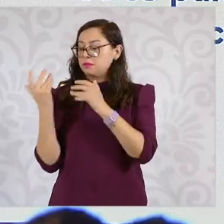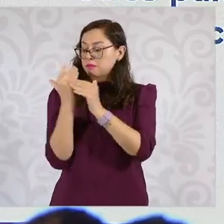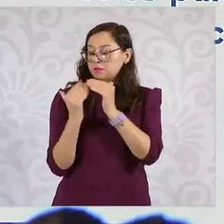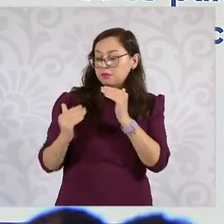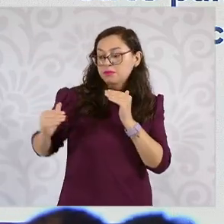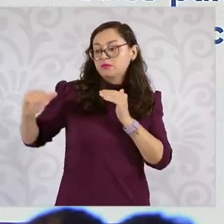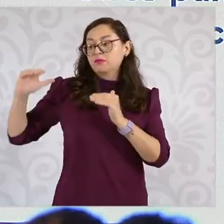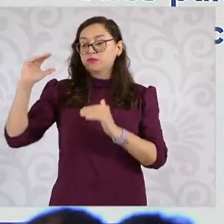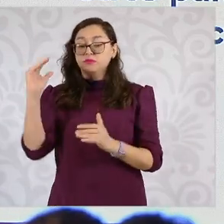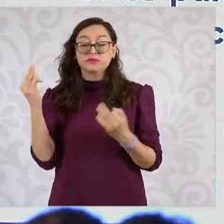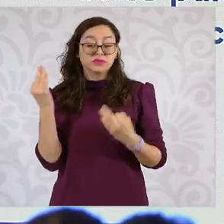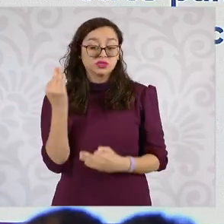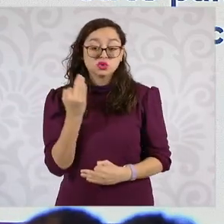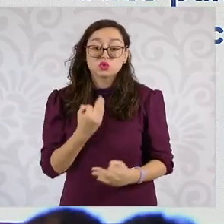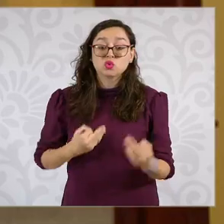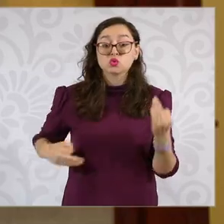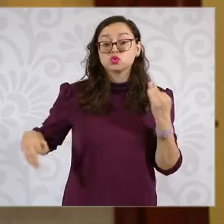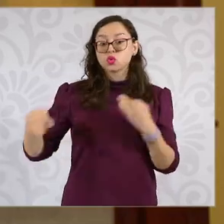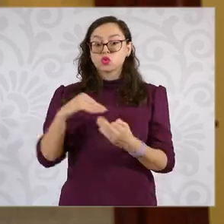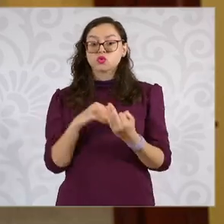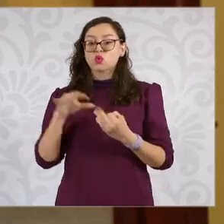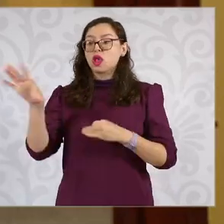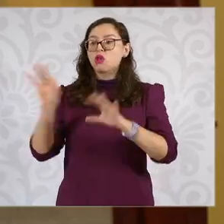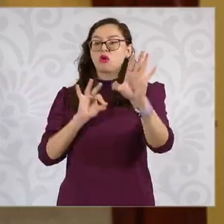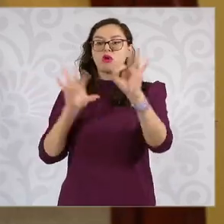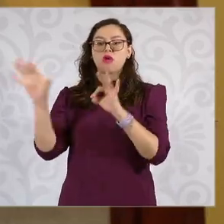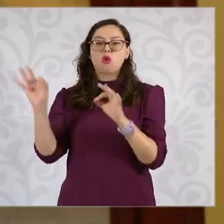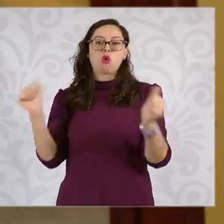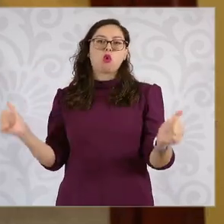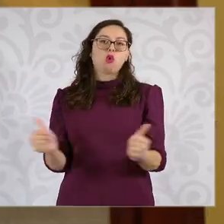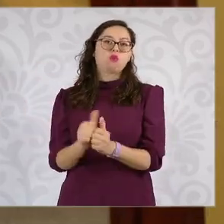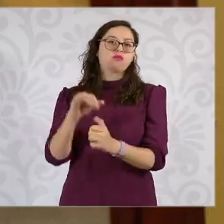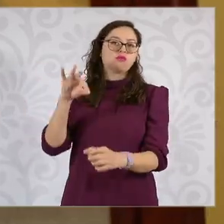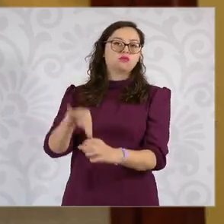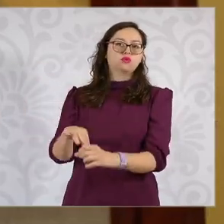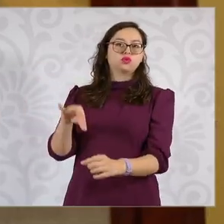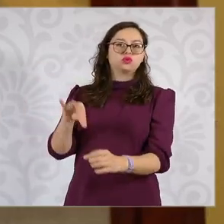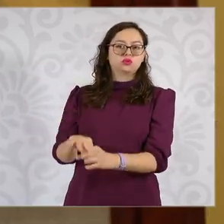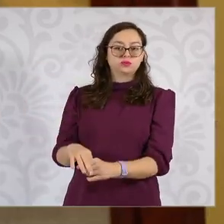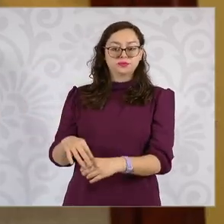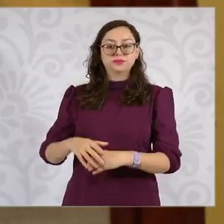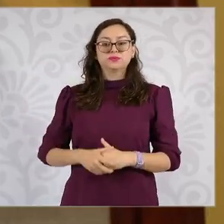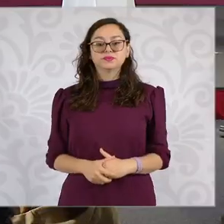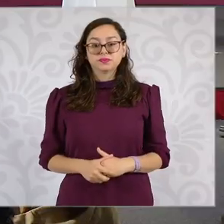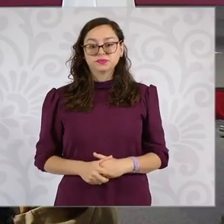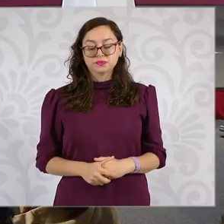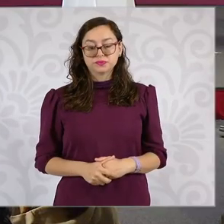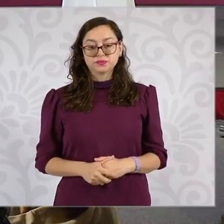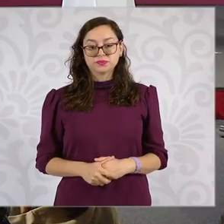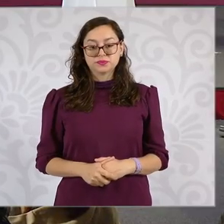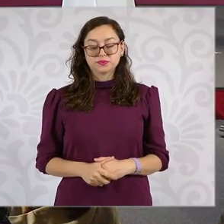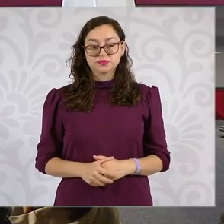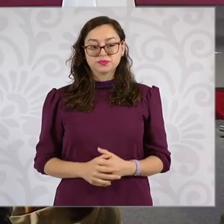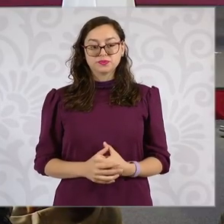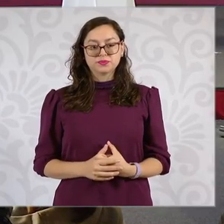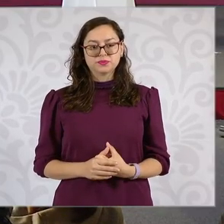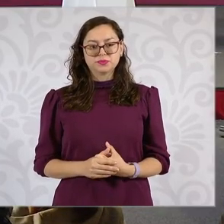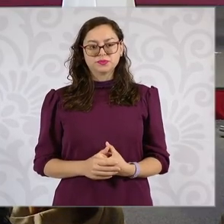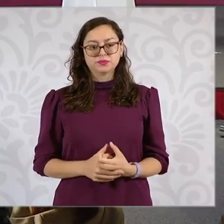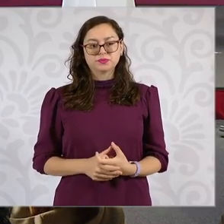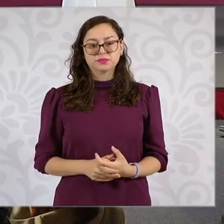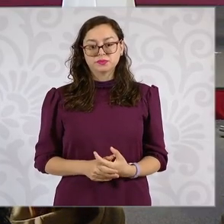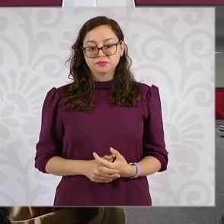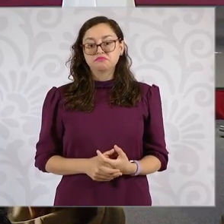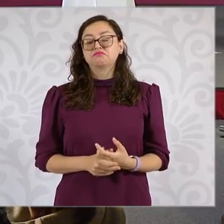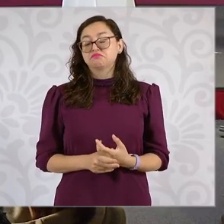magistrados, magistradas, fueran elegidas por el pueblo de México. Adelante. ¿Cuál fue la